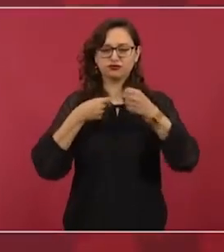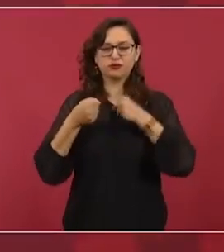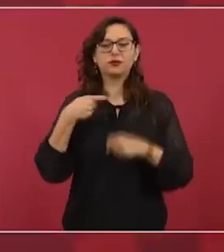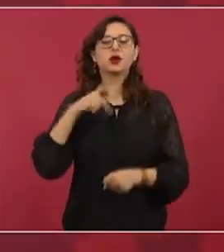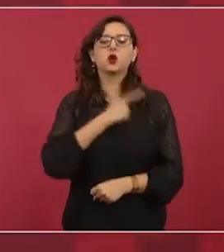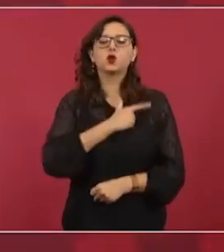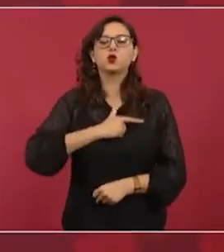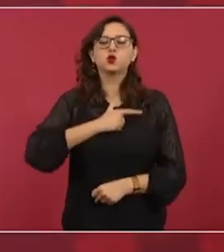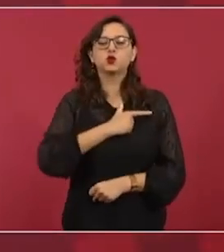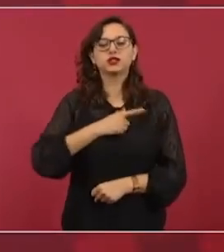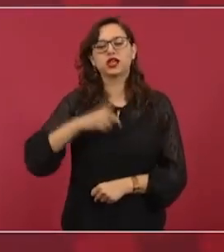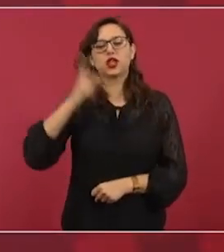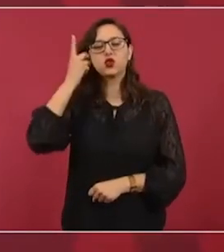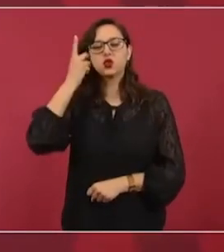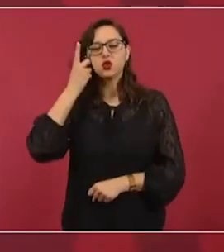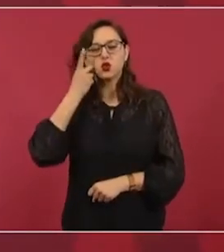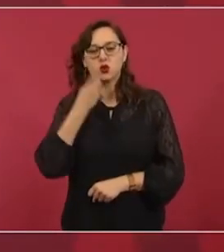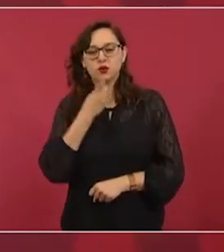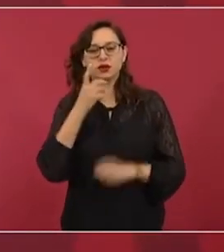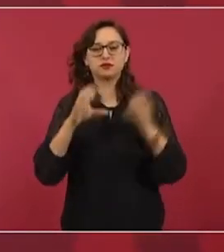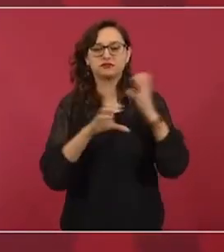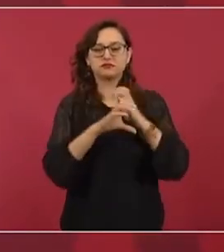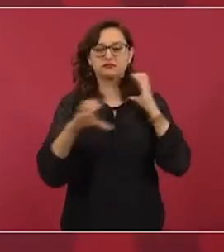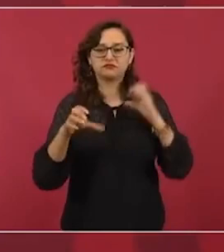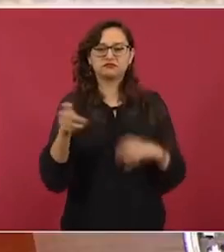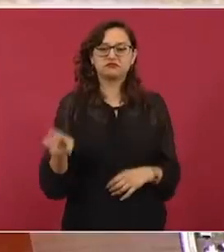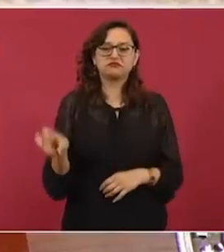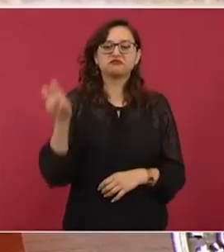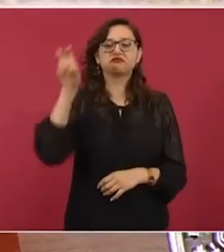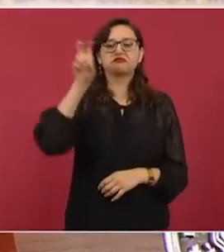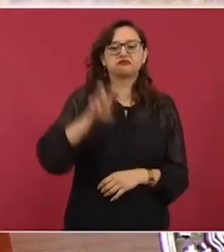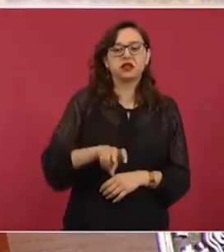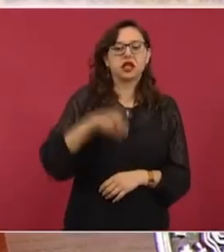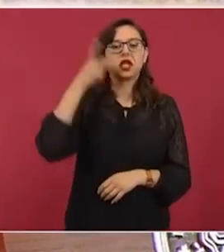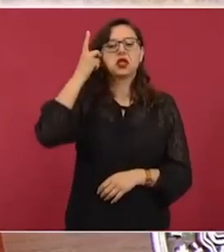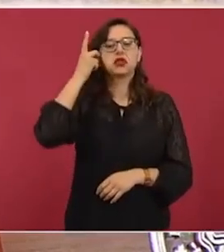y se subía al camión y a roncar.